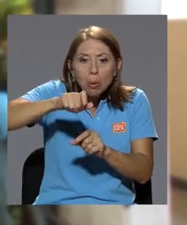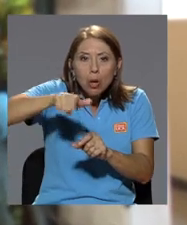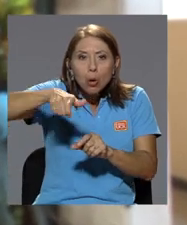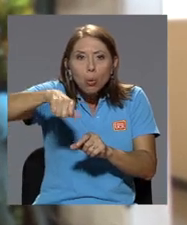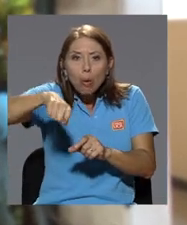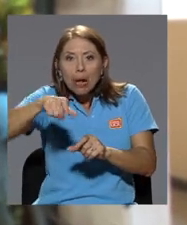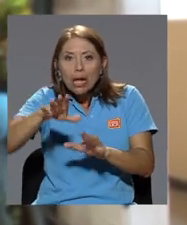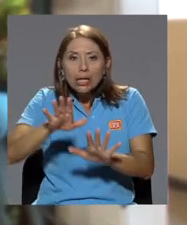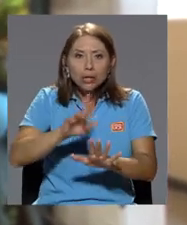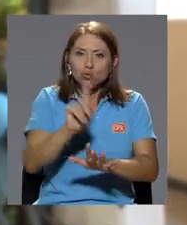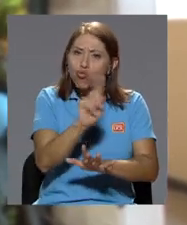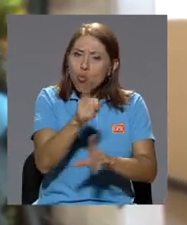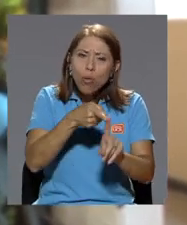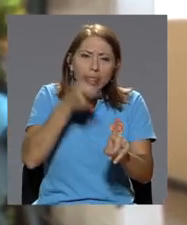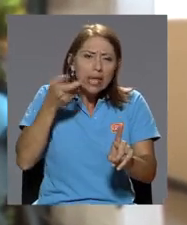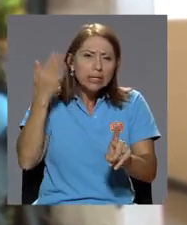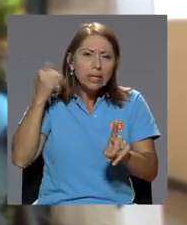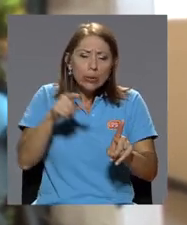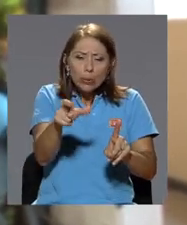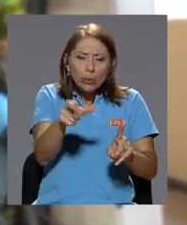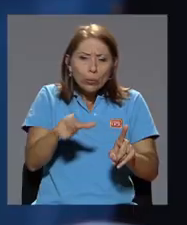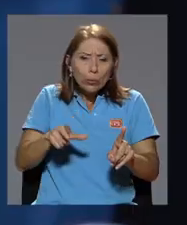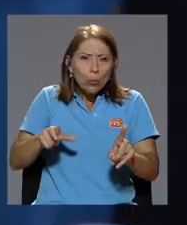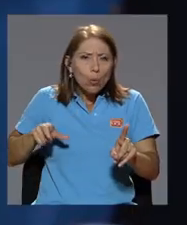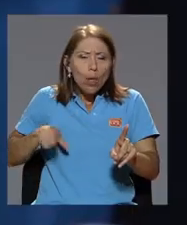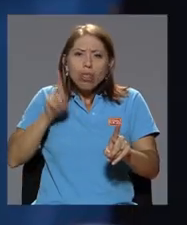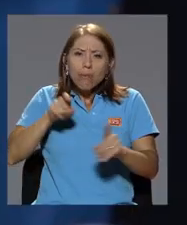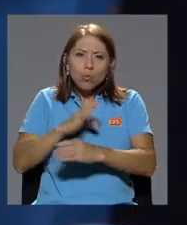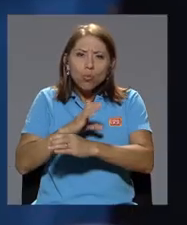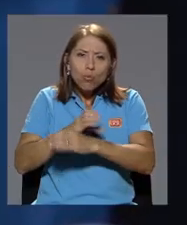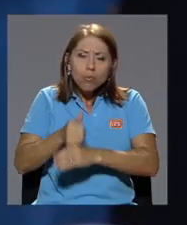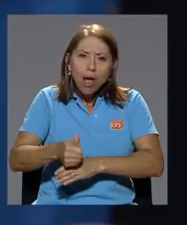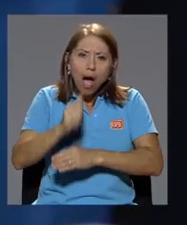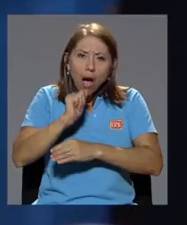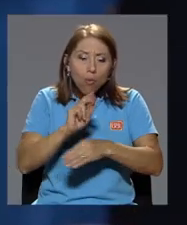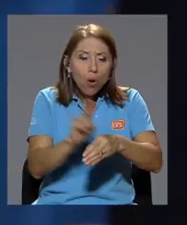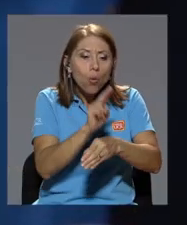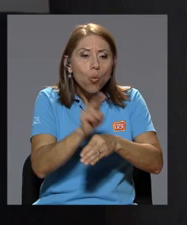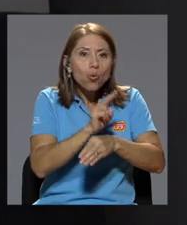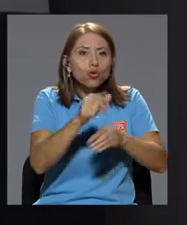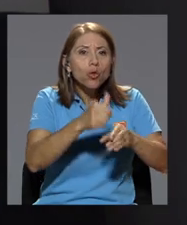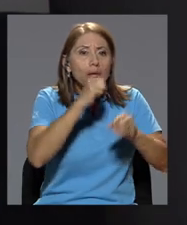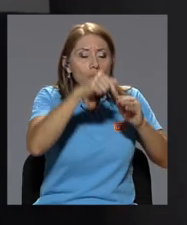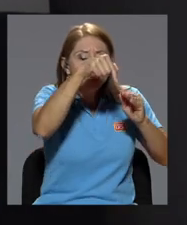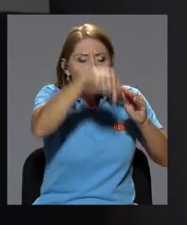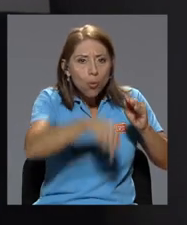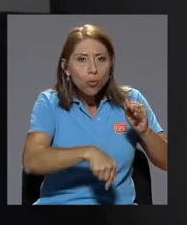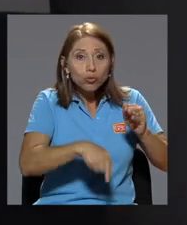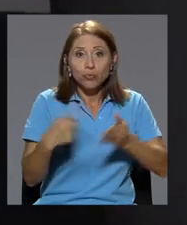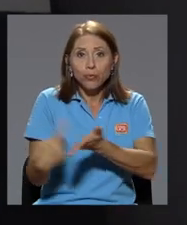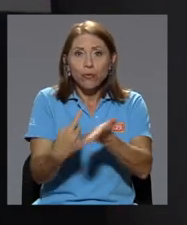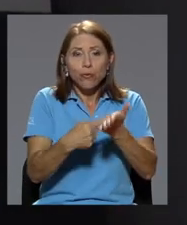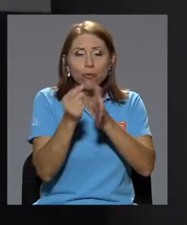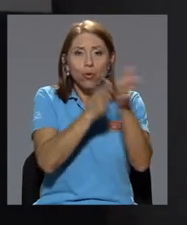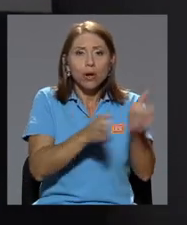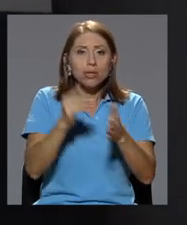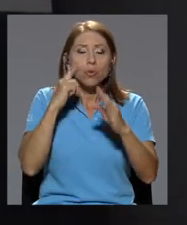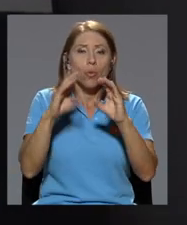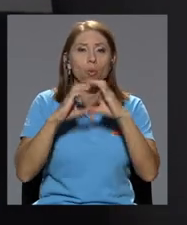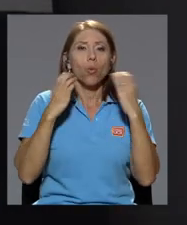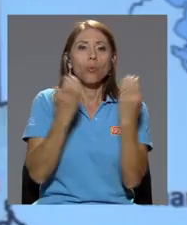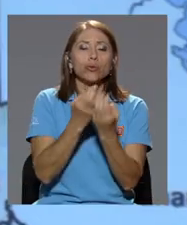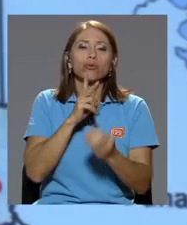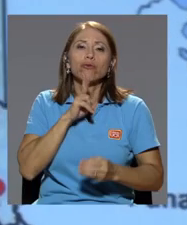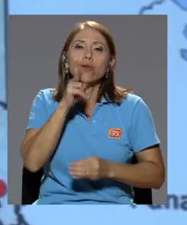agua, sino el cuidado del agua desde su nacimiento, desde la naciente, desde el uso de los pozos. El foro fue organizado por la Comisión de